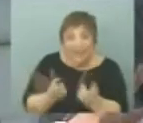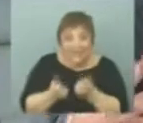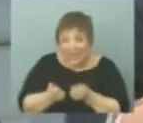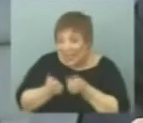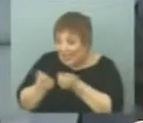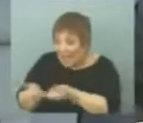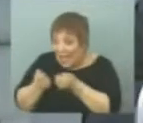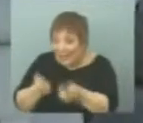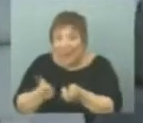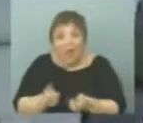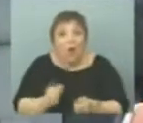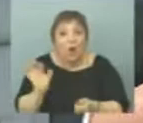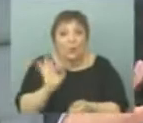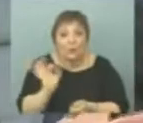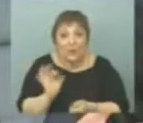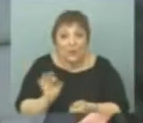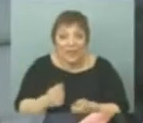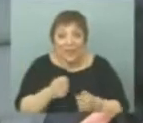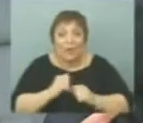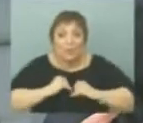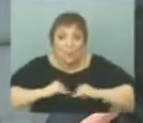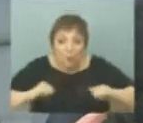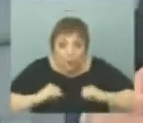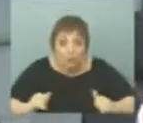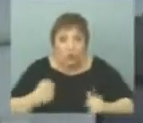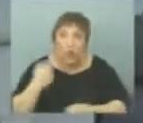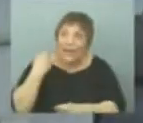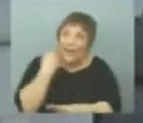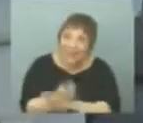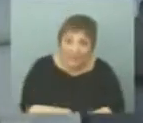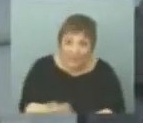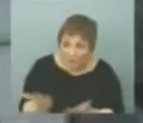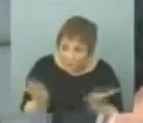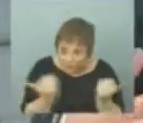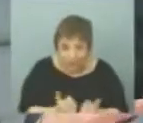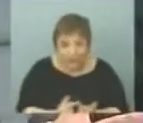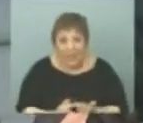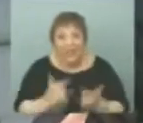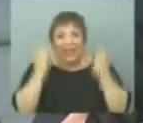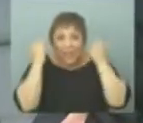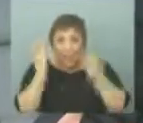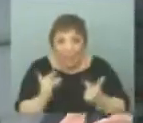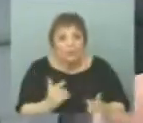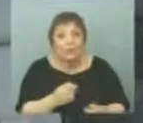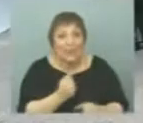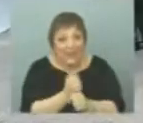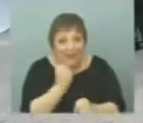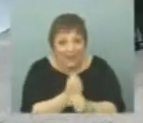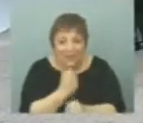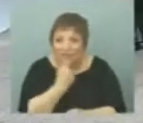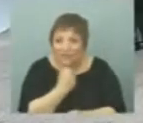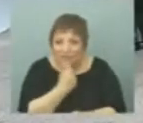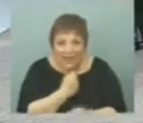armas que hoy no tienen. Entre ellas, la promoción de inversiones. Entre ellas, la educación para el trabajo, que estamos bastante